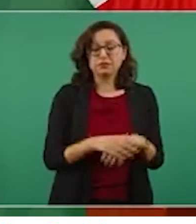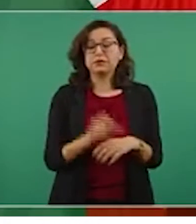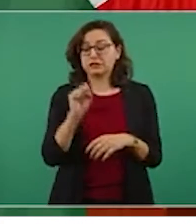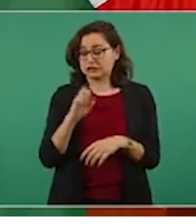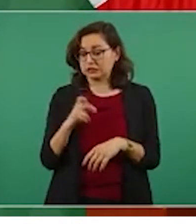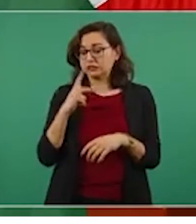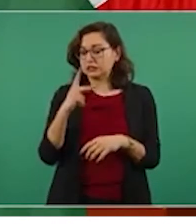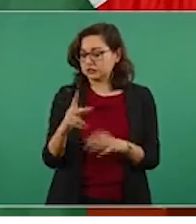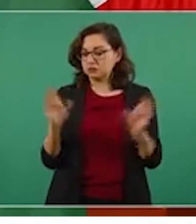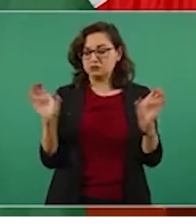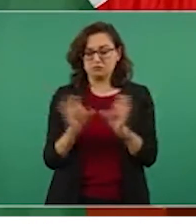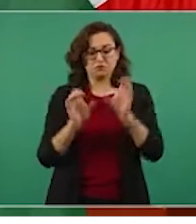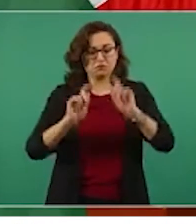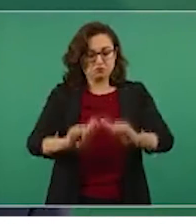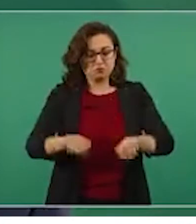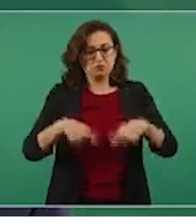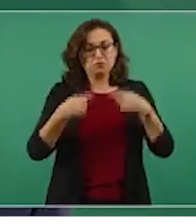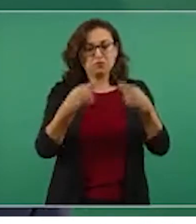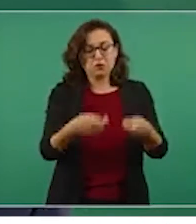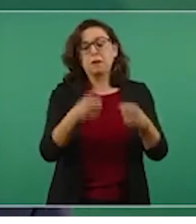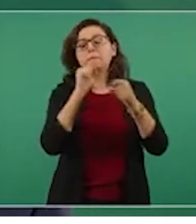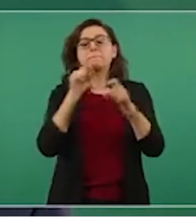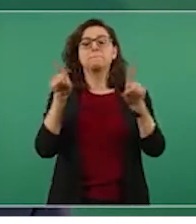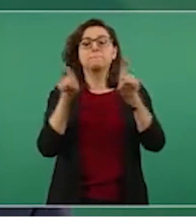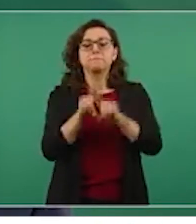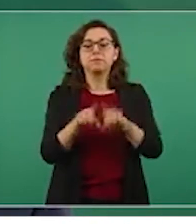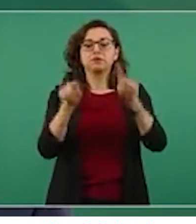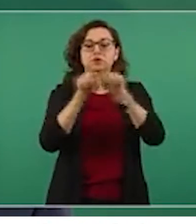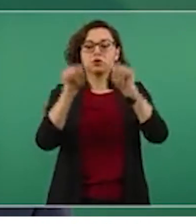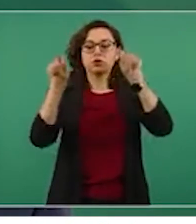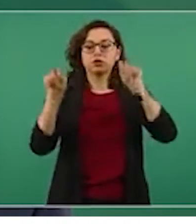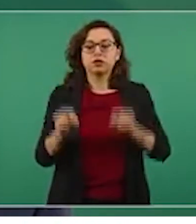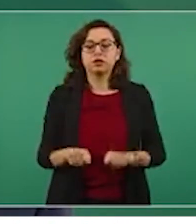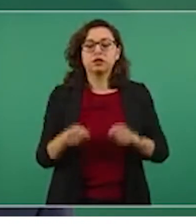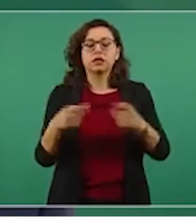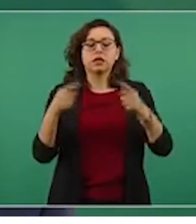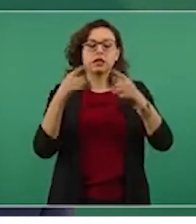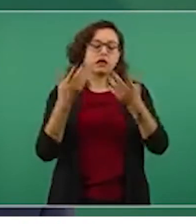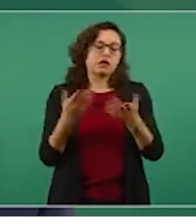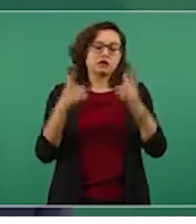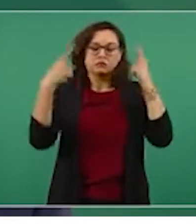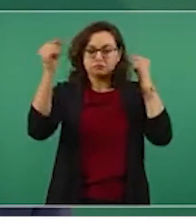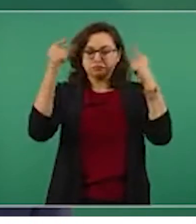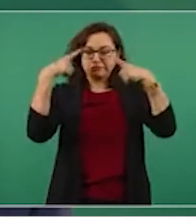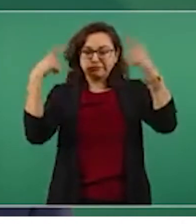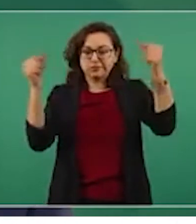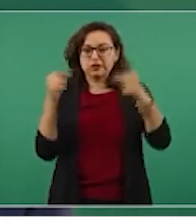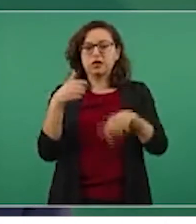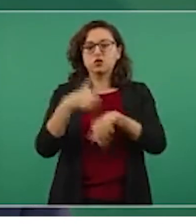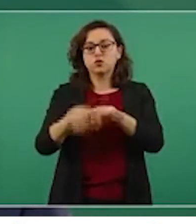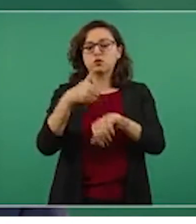Educación Pública, título y cédula de estudios al término de los mismos.